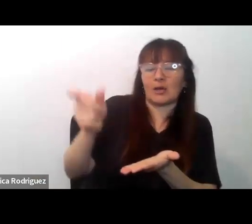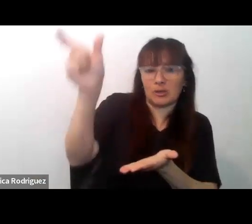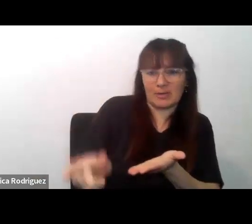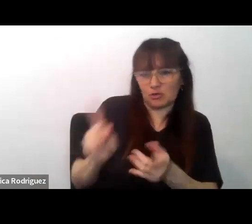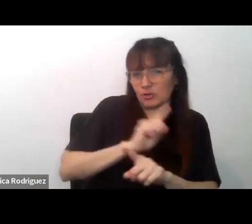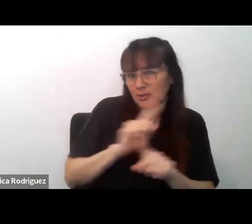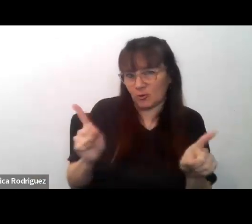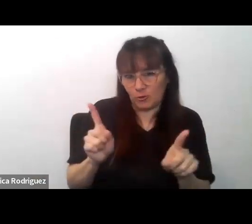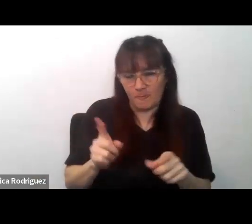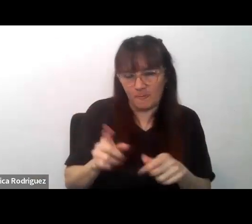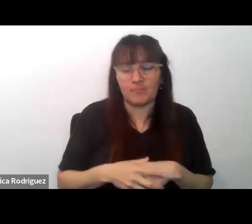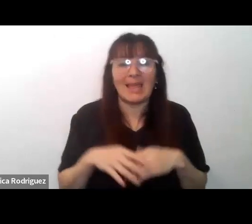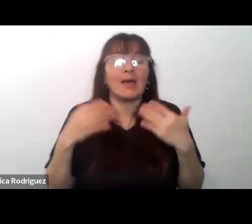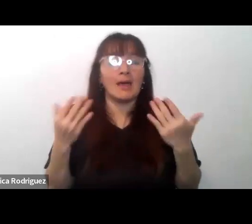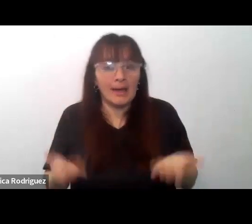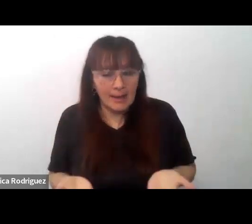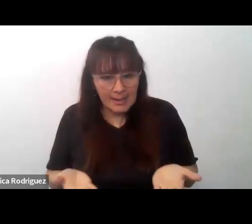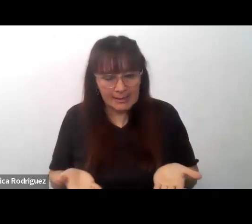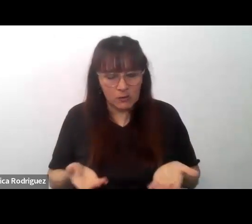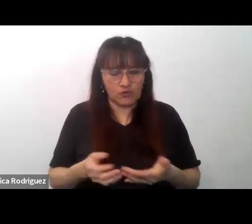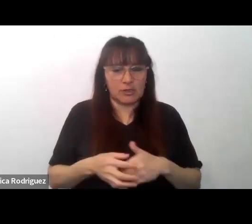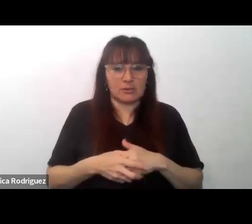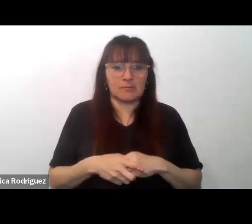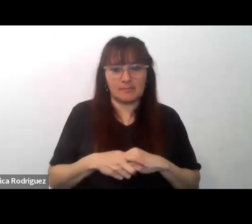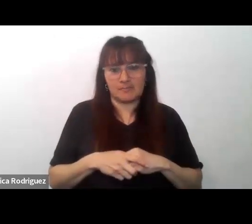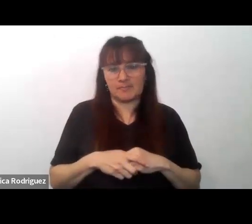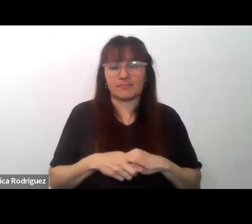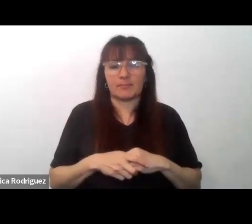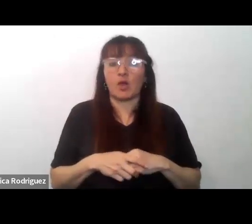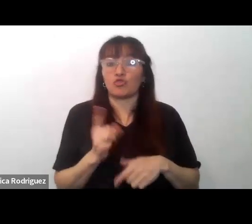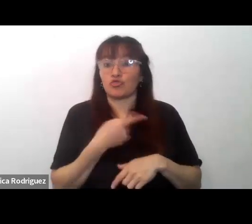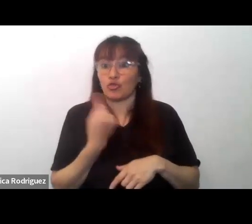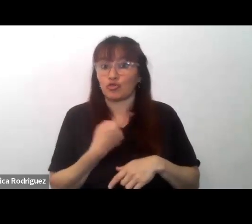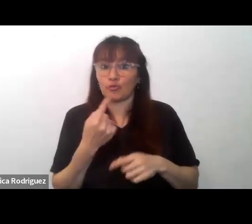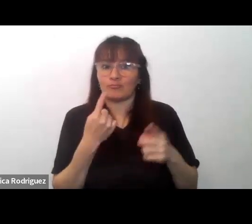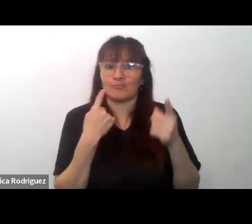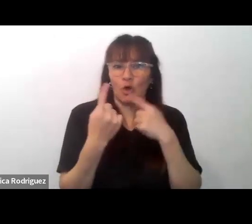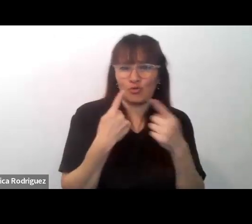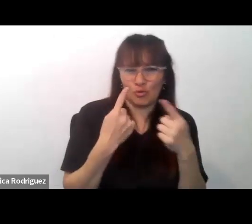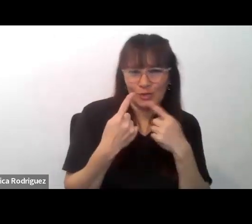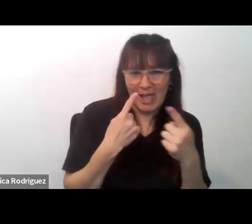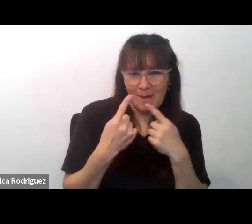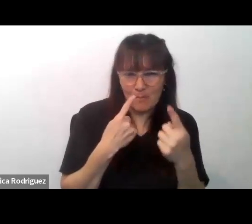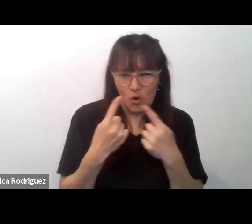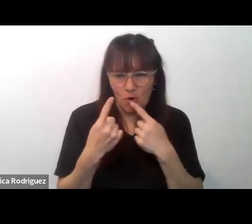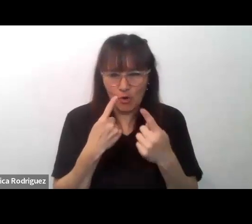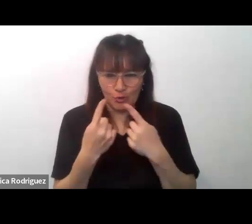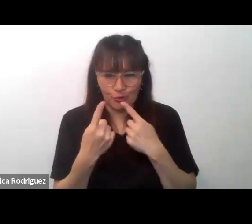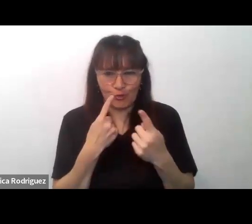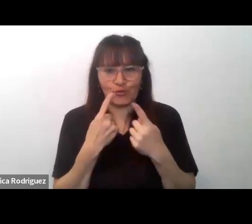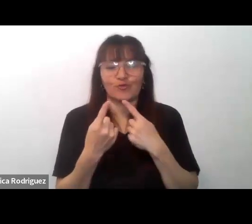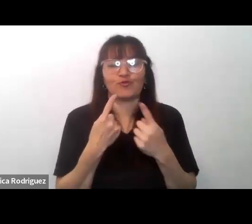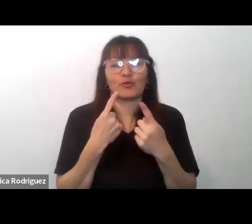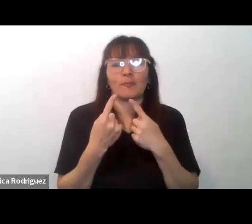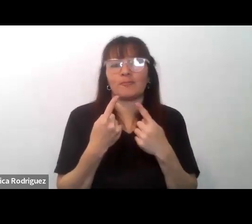entonces cuando consulté la referencia